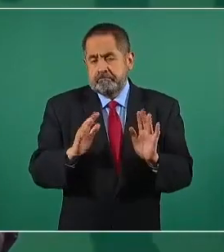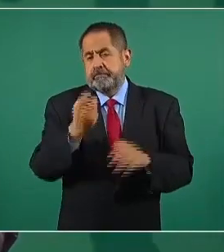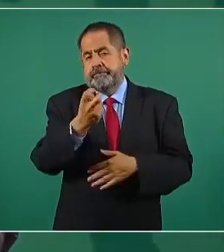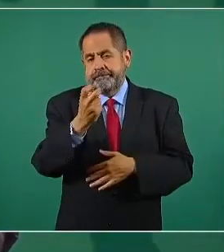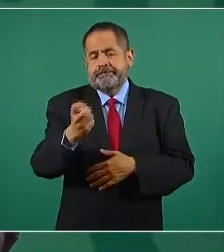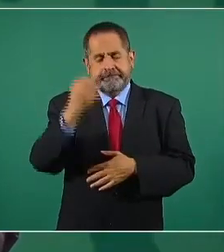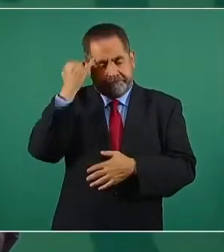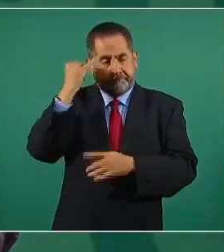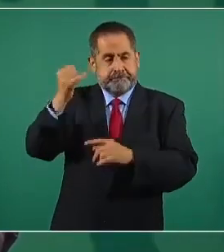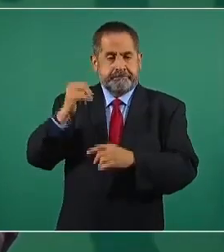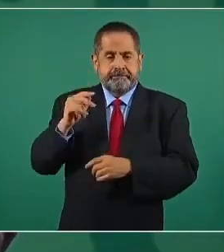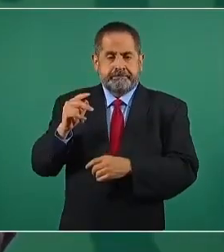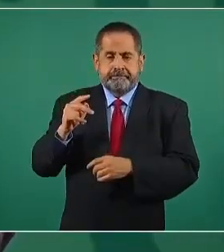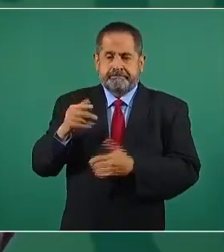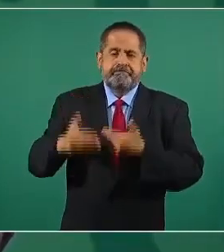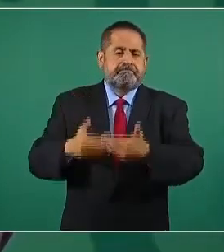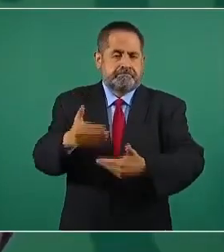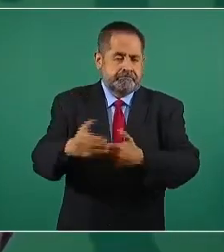llevando a cabo. Muy bien.